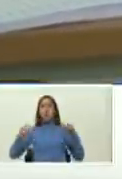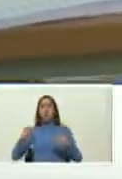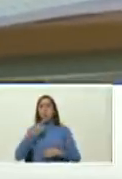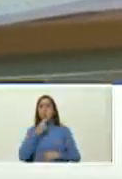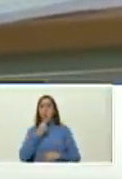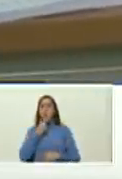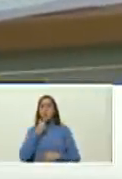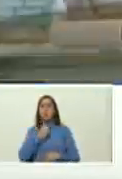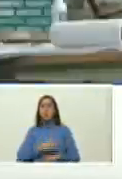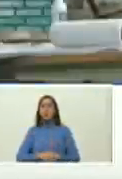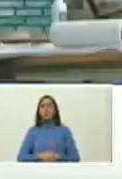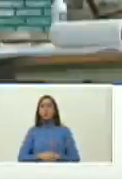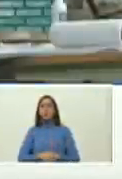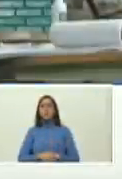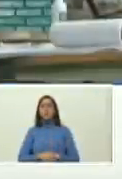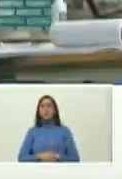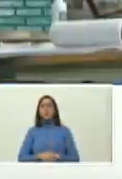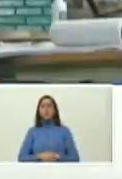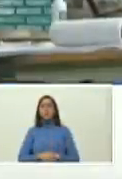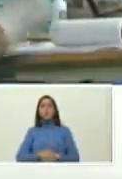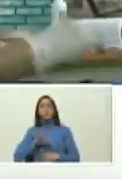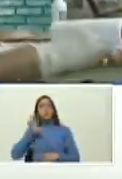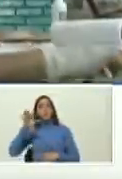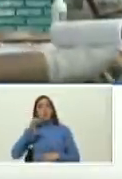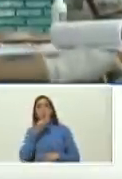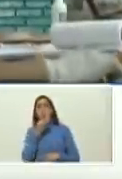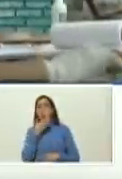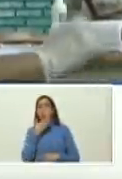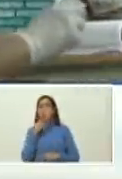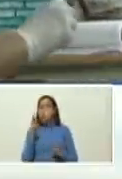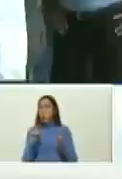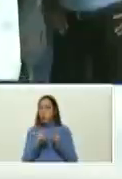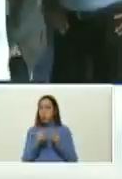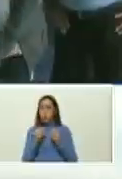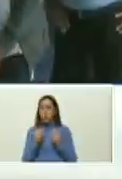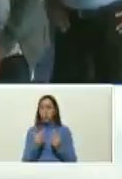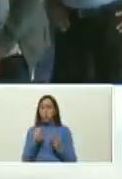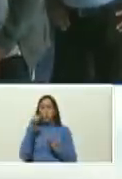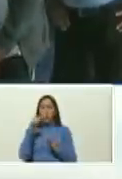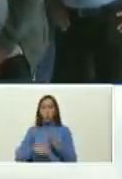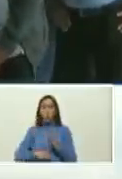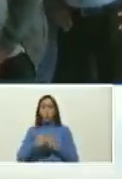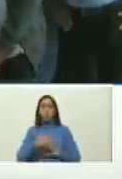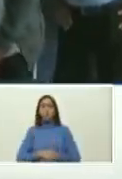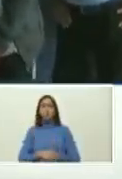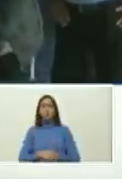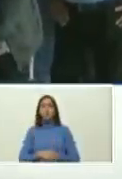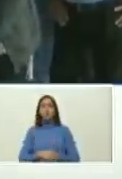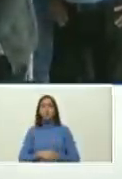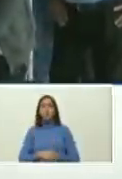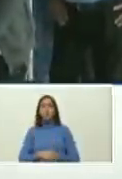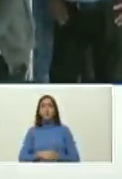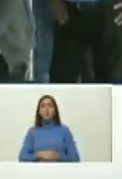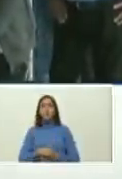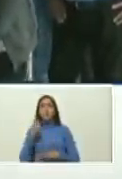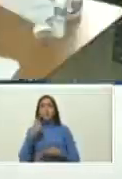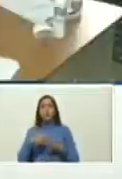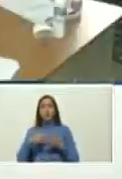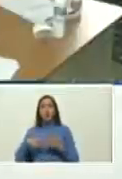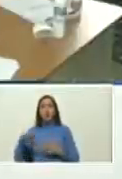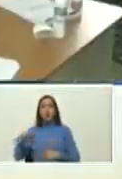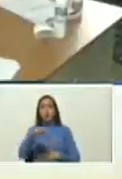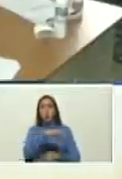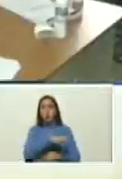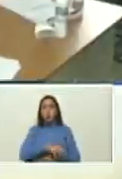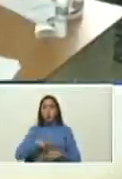bella bella Nicaragua es un país hermoso lo conocemos muy bien conocemos Managua Estelí